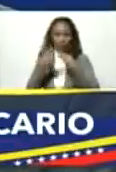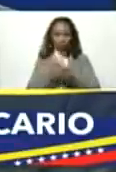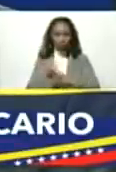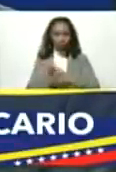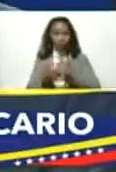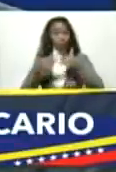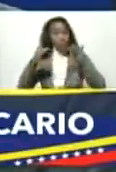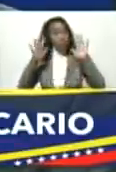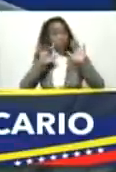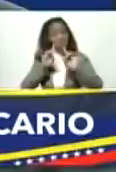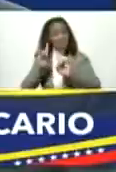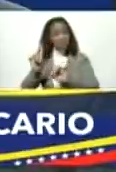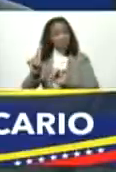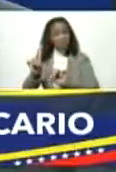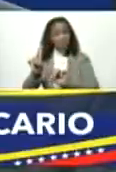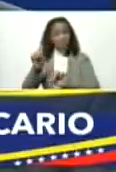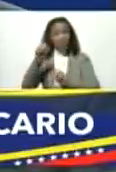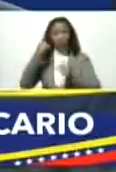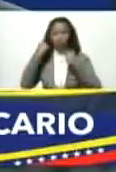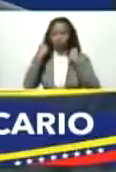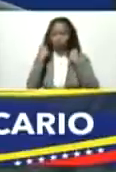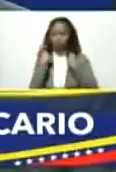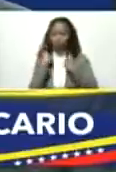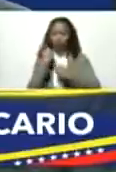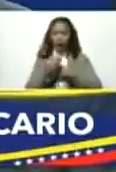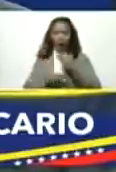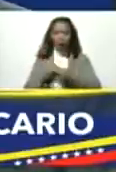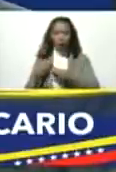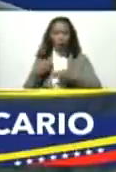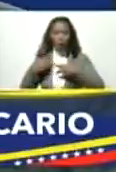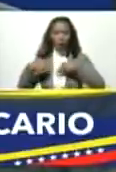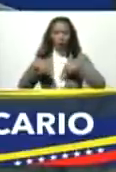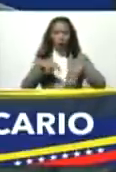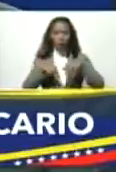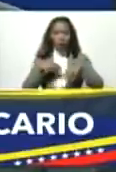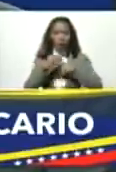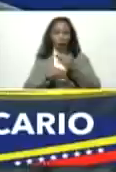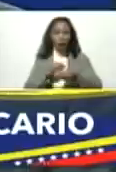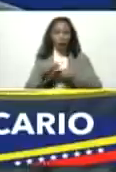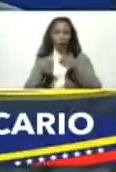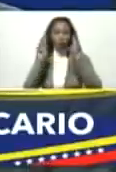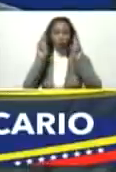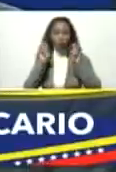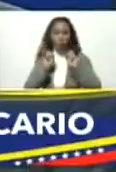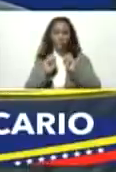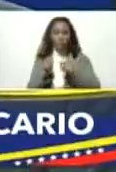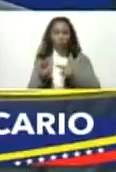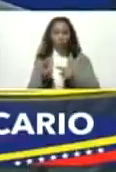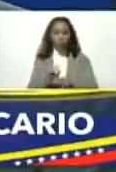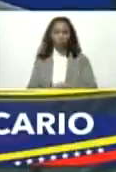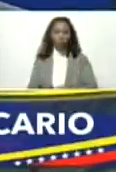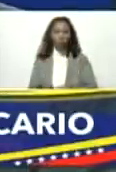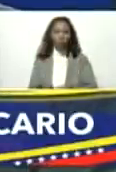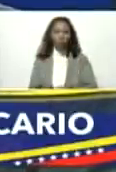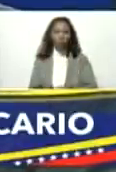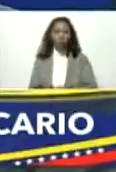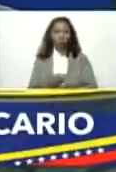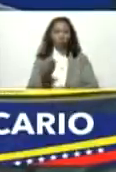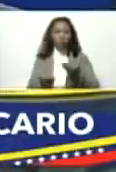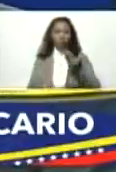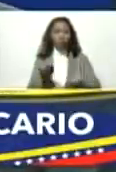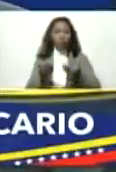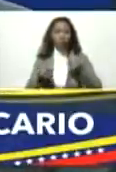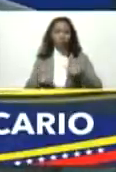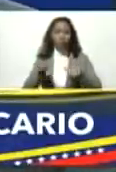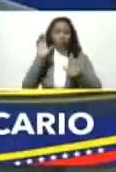pesar de ello y lo duro que ha sido todo el transitar se han generado nuevas oportunidades se ha estabilizado el país